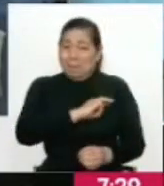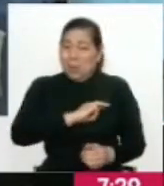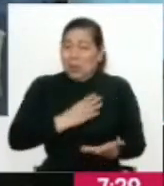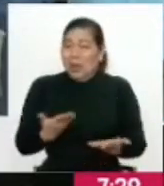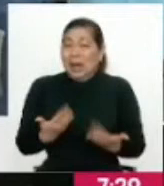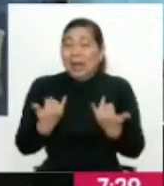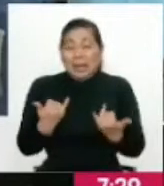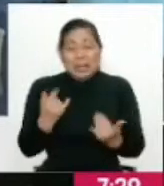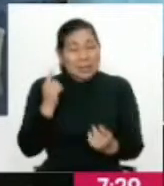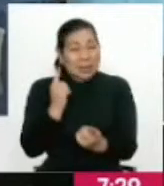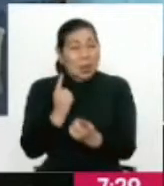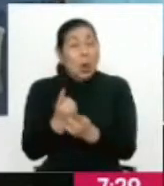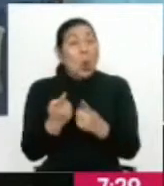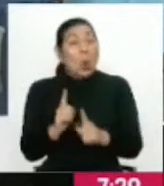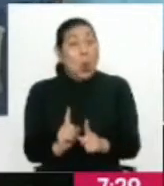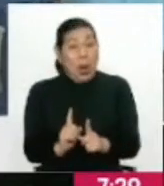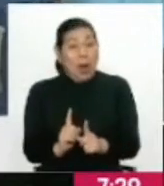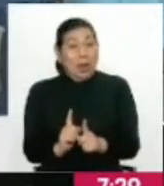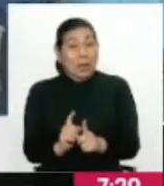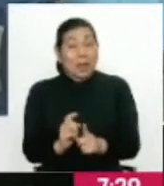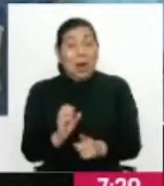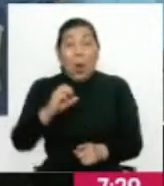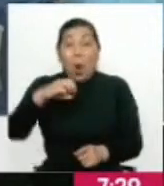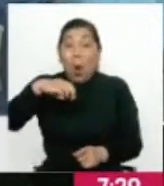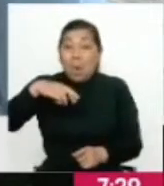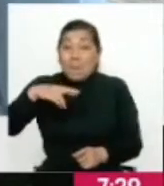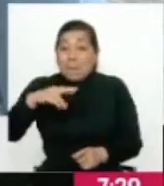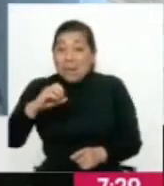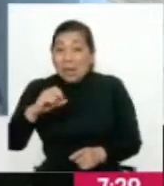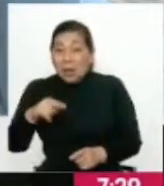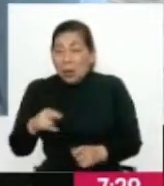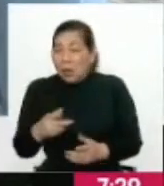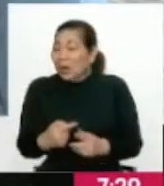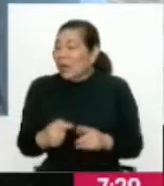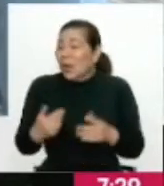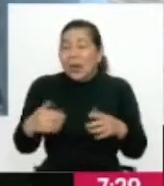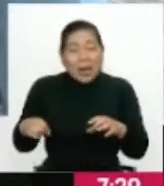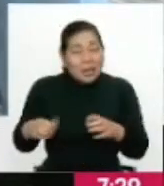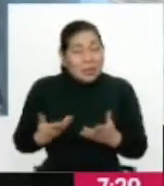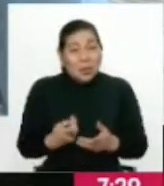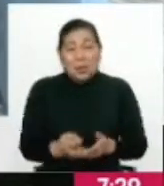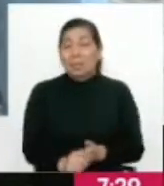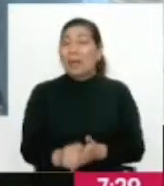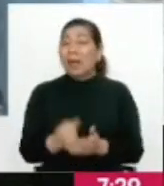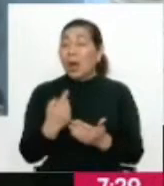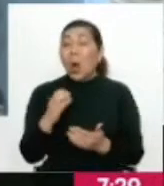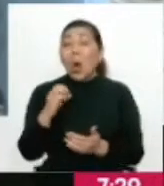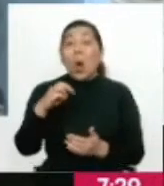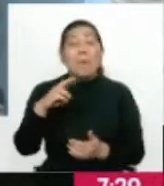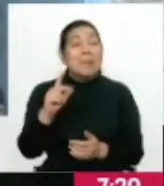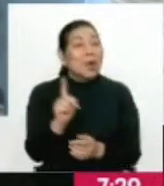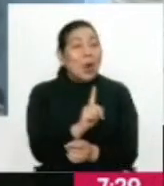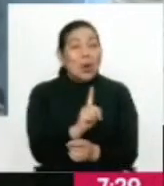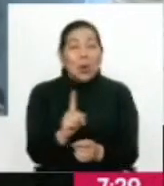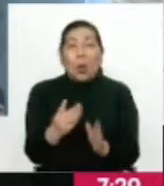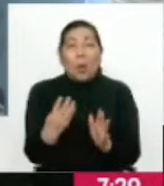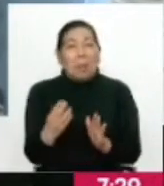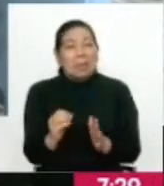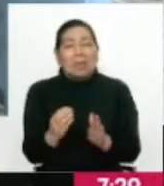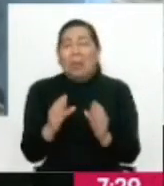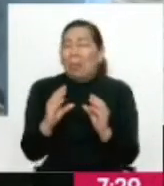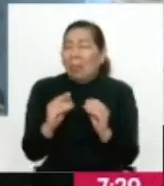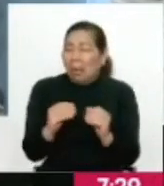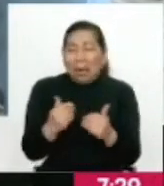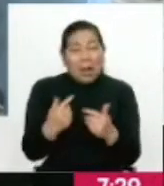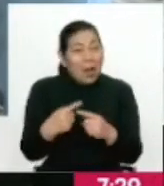Y bajo ese concepto, cuando llega Omicron, hagamos lo que hagamos, como tú dices, Omicron, no Delta, no Lambda,